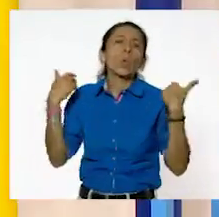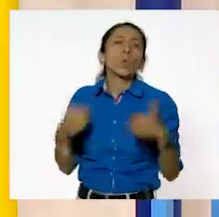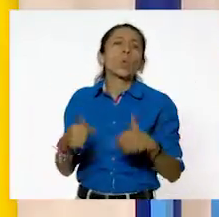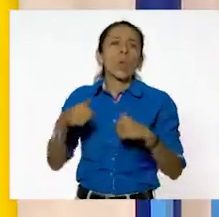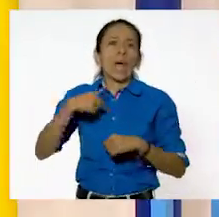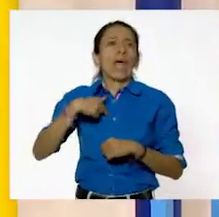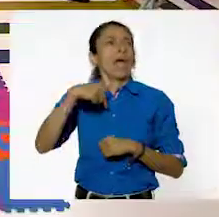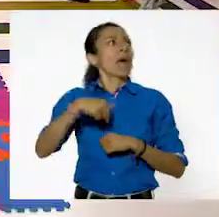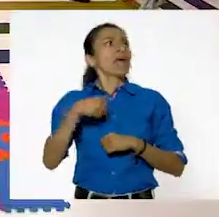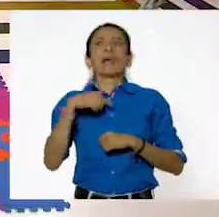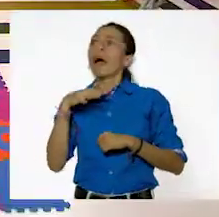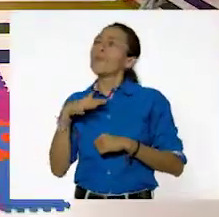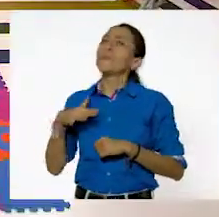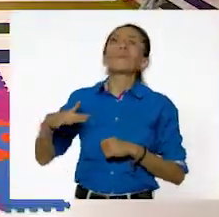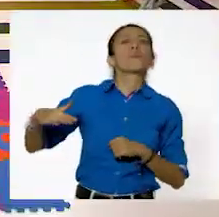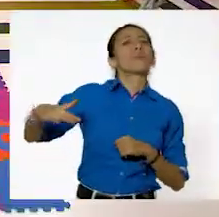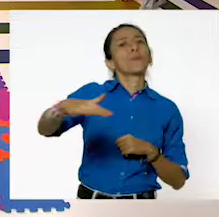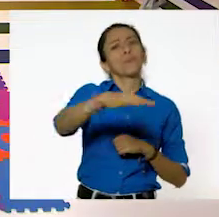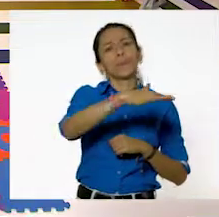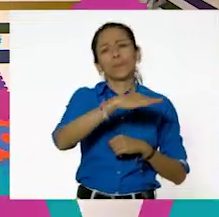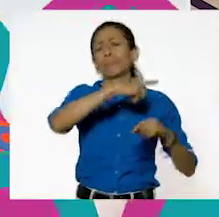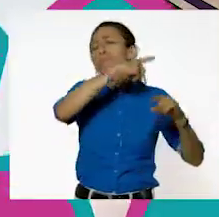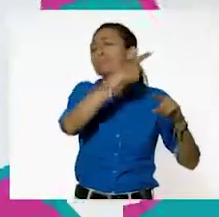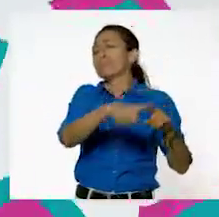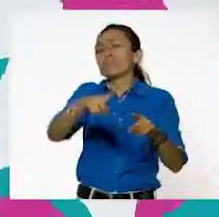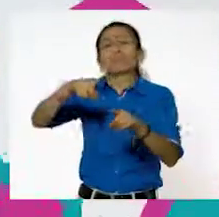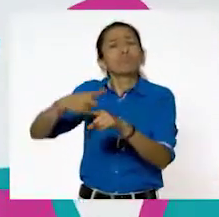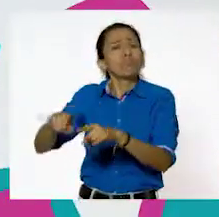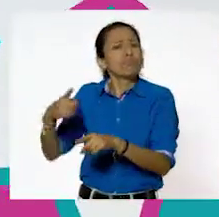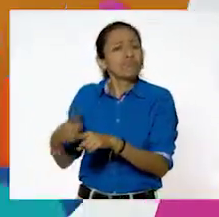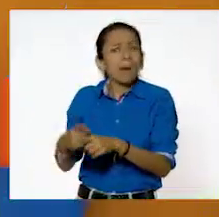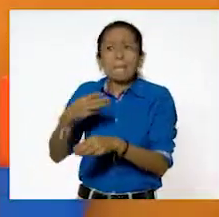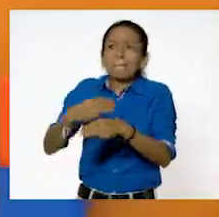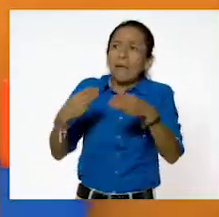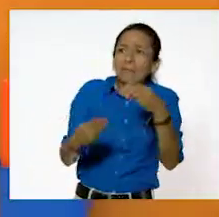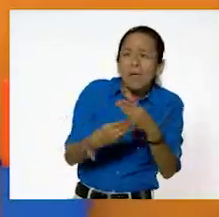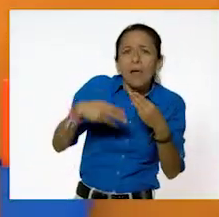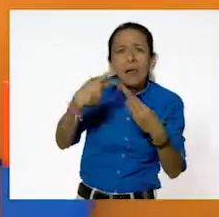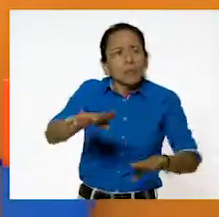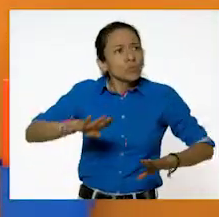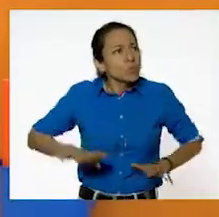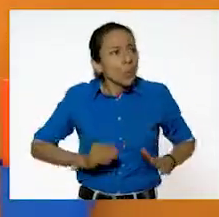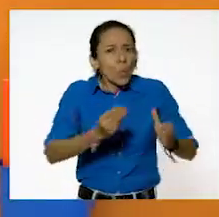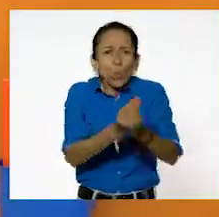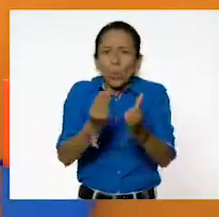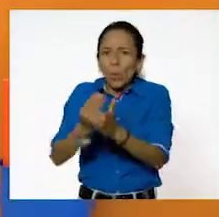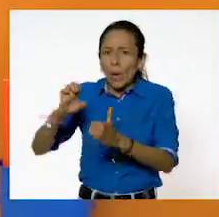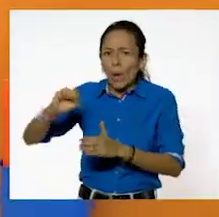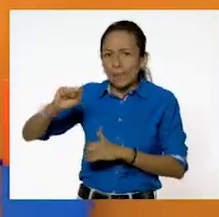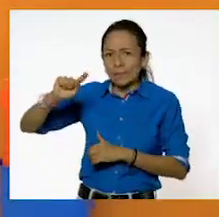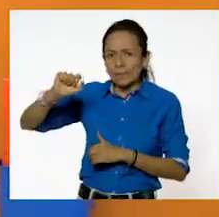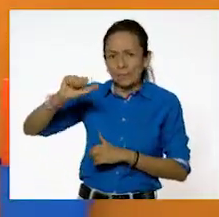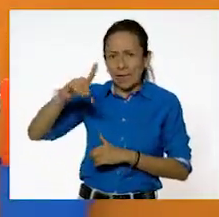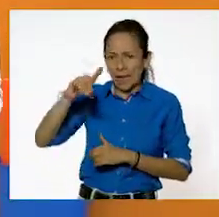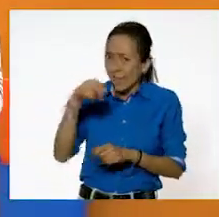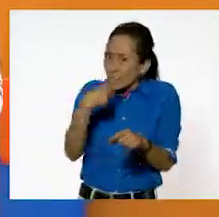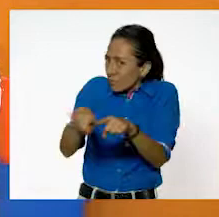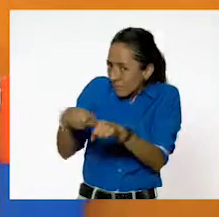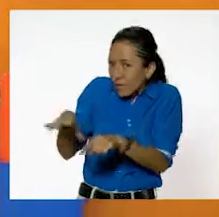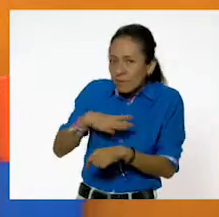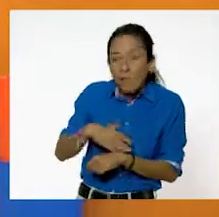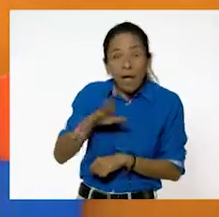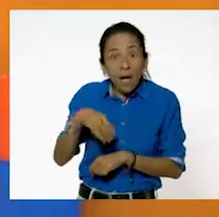alrededor de los diferentes estados de la materia. Entonces, como nos explicaron en el video,